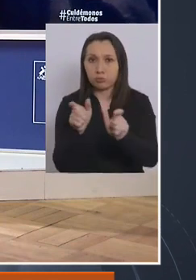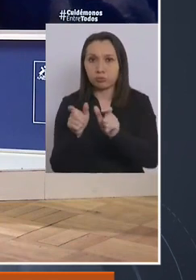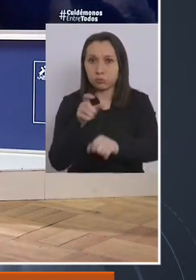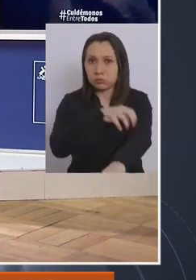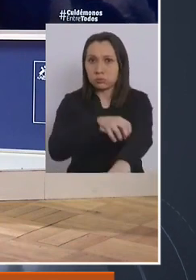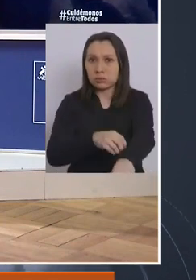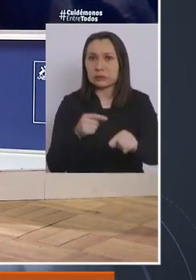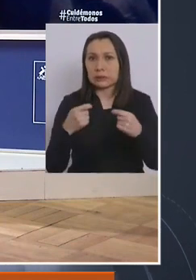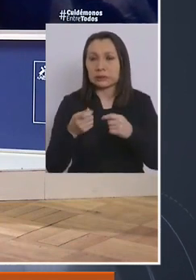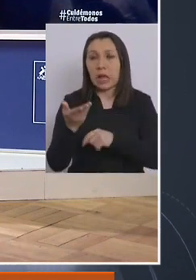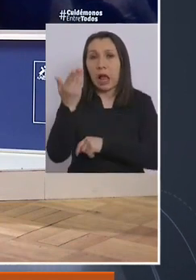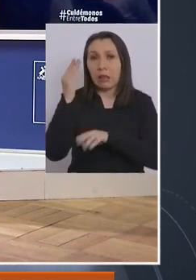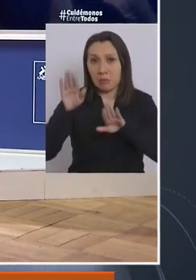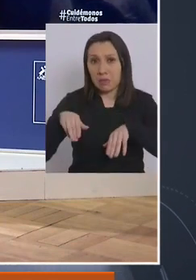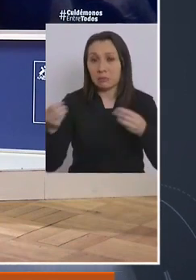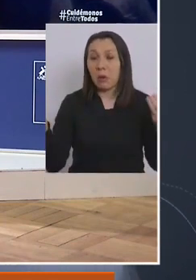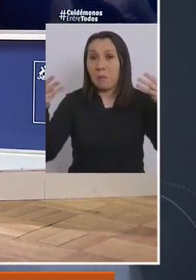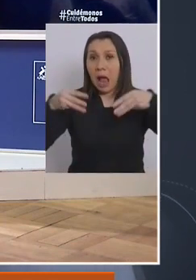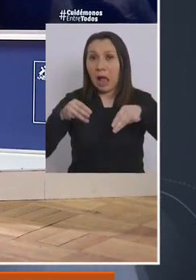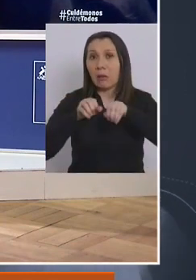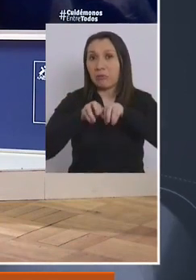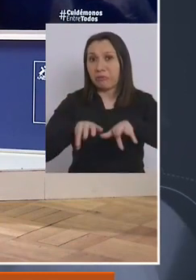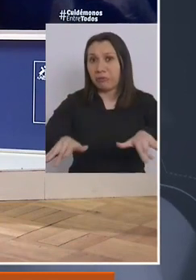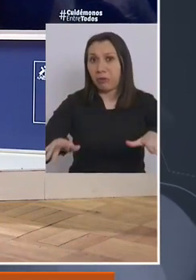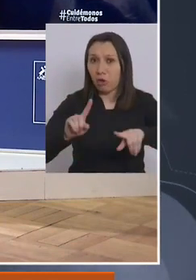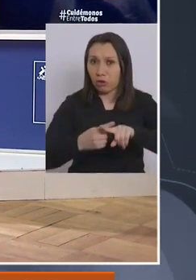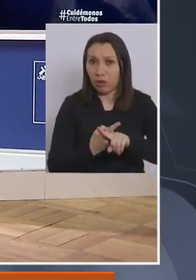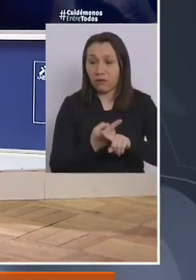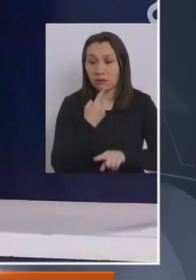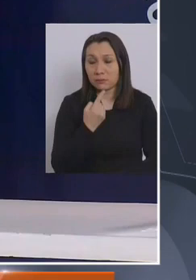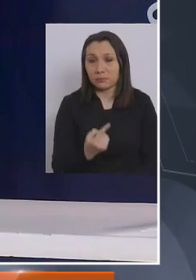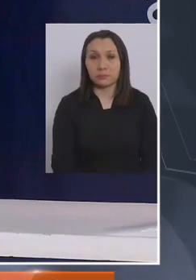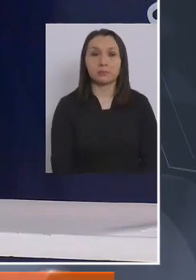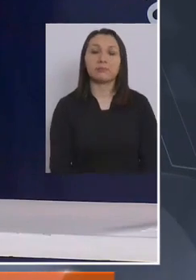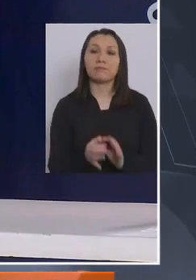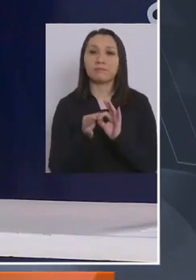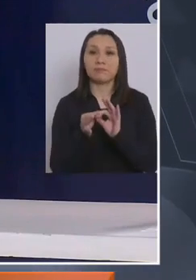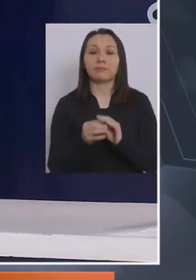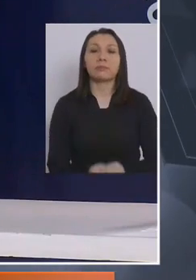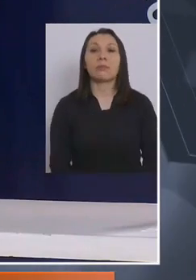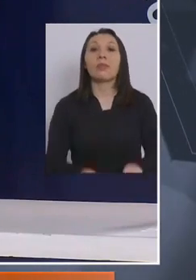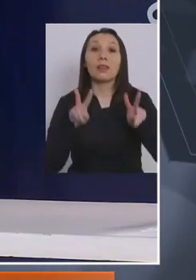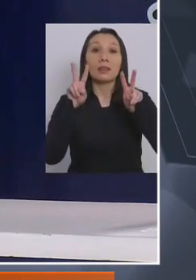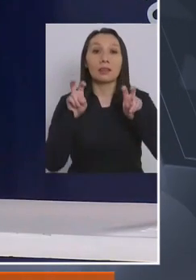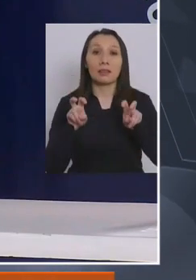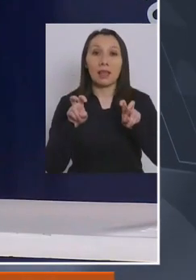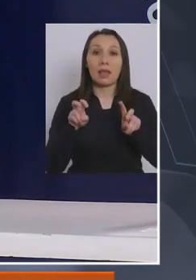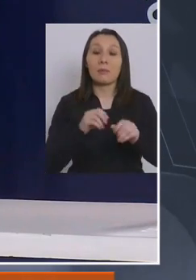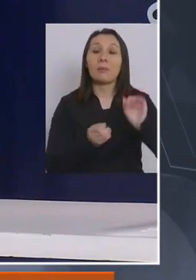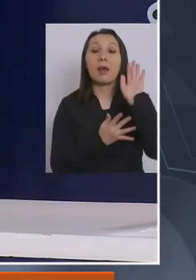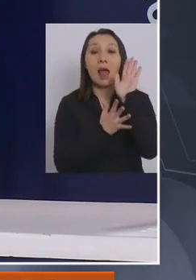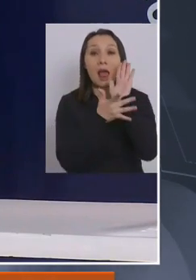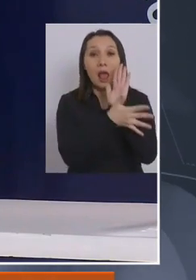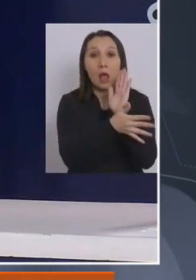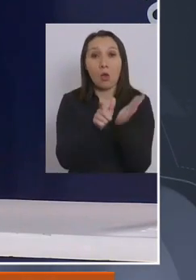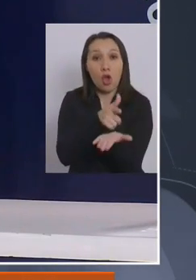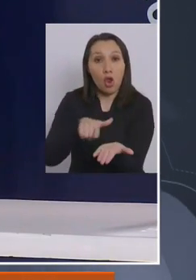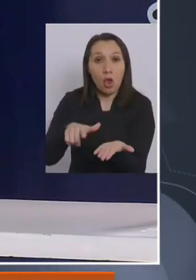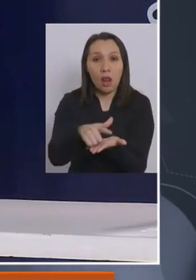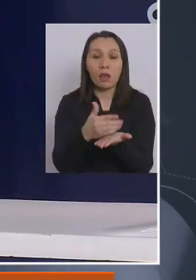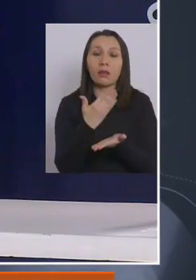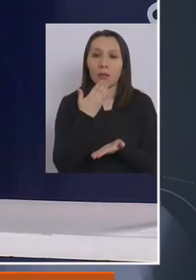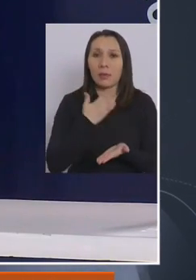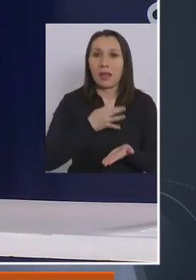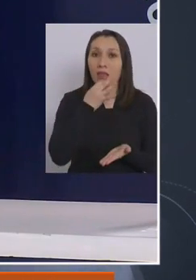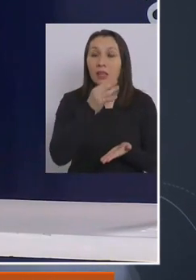evitar lo que sucedió en Magallanes? Muchas gracias. Bueno, con respecto a la situación de la Araucanía, los lagos, también